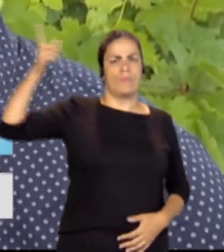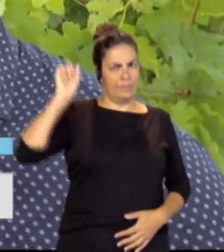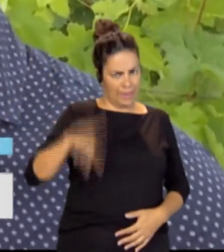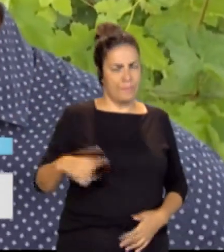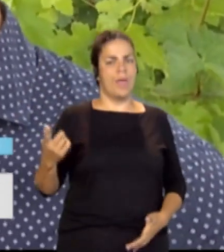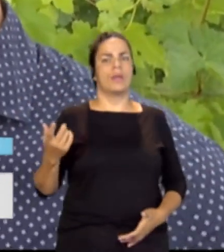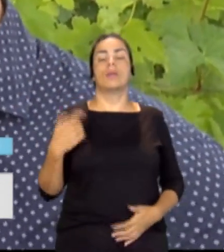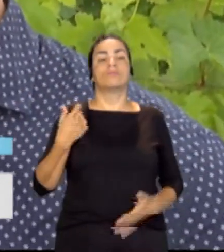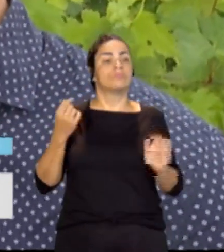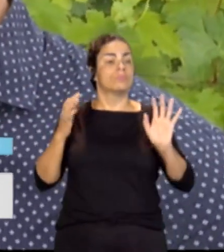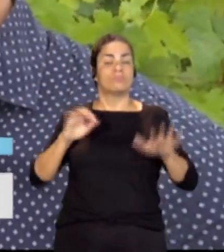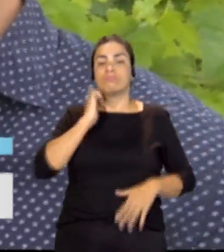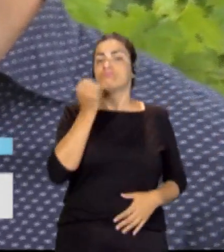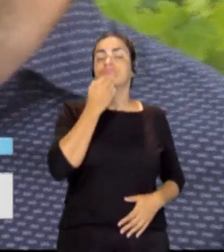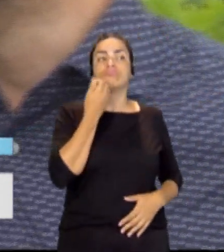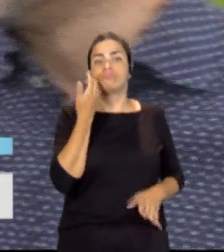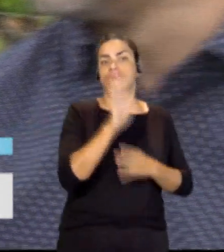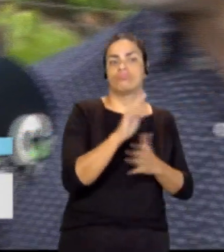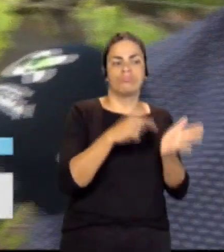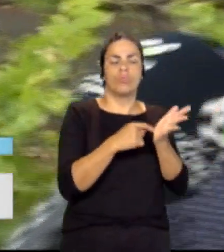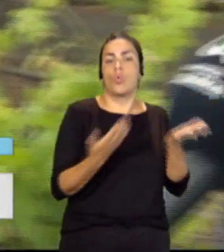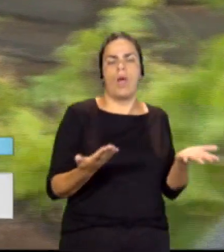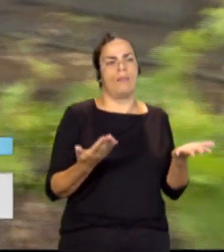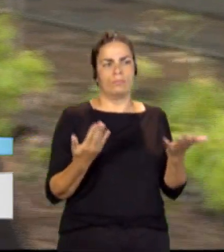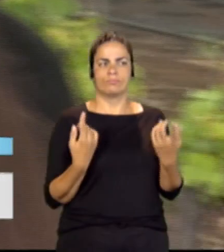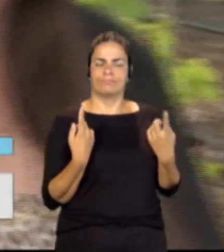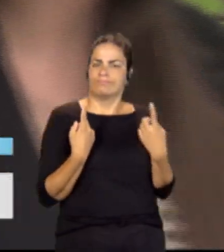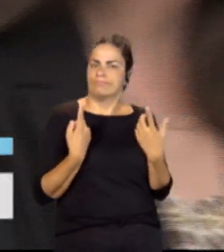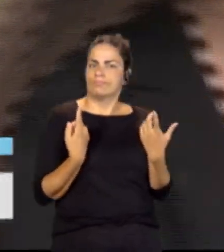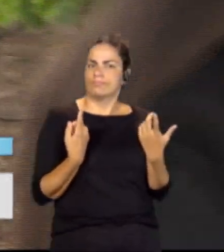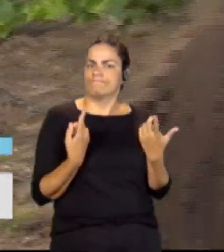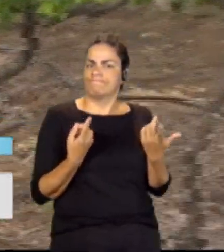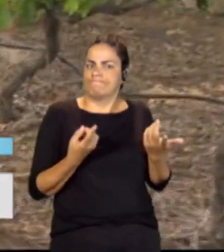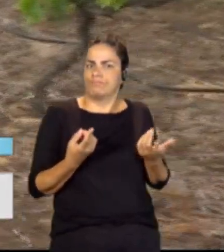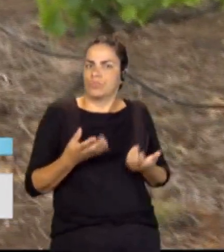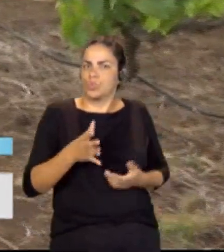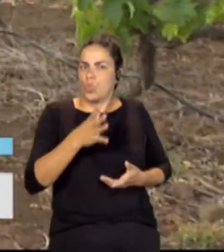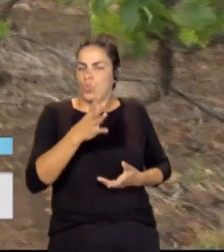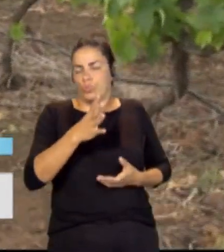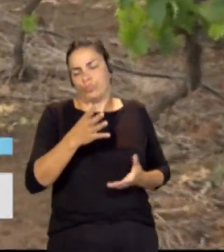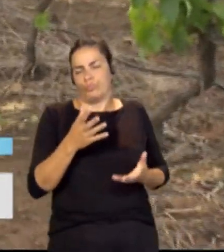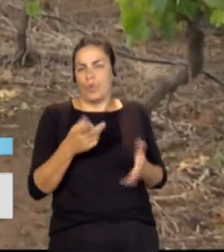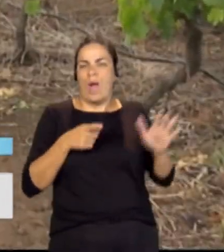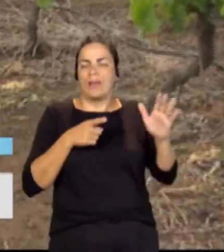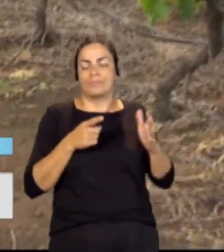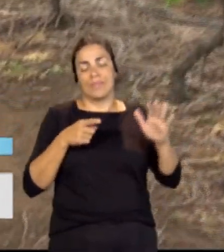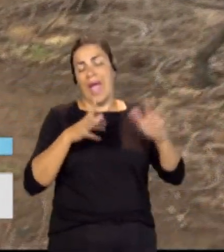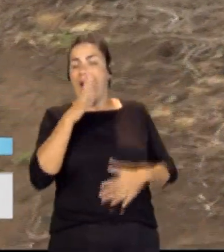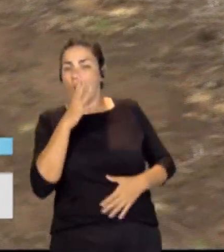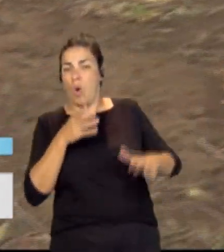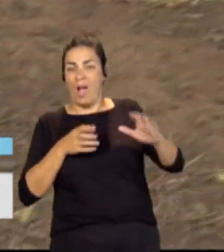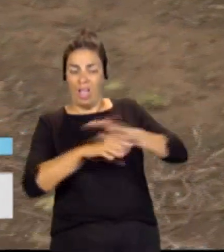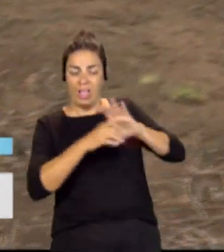es volver a incidir en la necesidad de una buena gestión en cuanto al suministro de agua de riego, en el que ahora mismo tenemos muchos problemas,